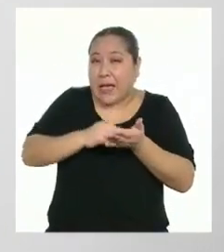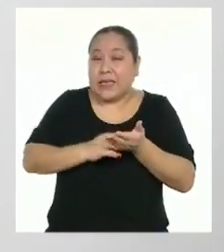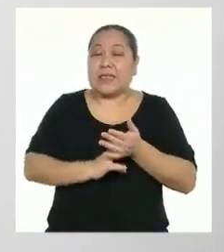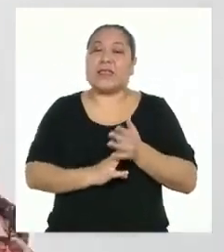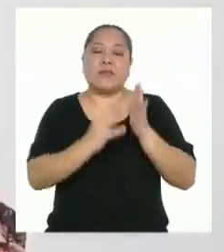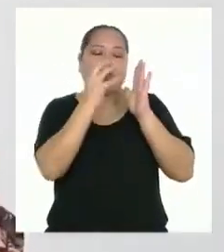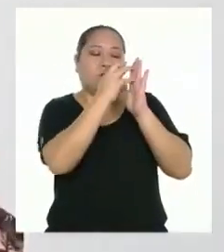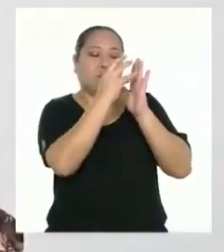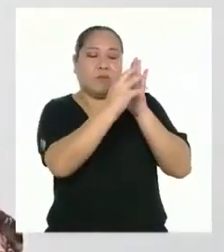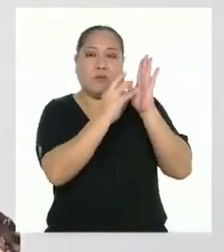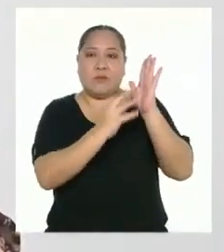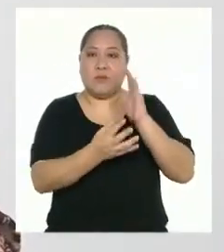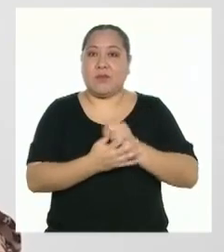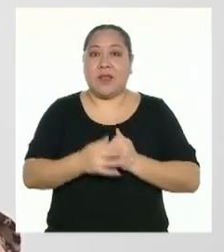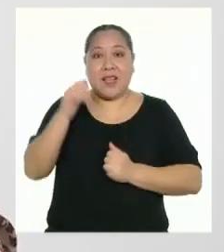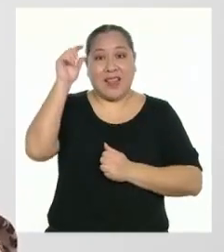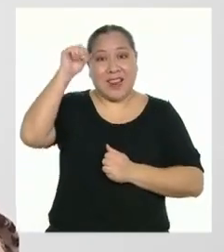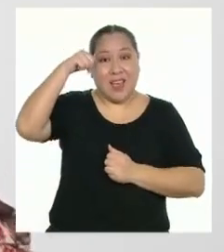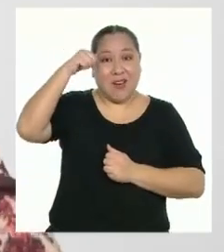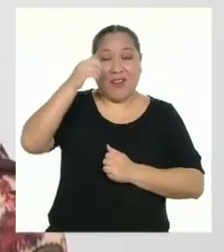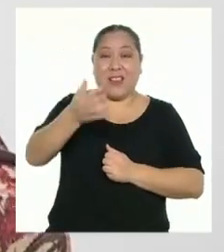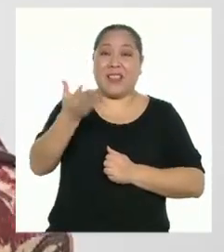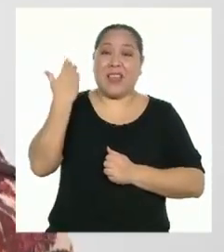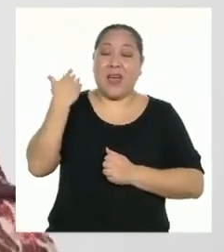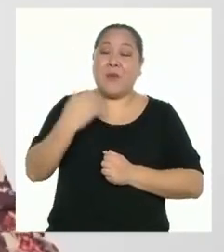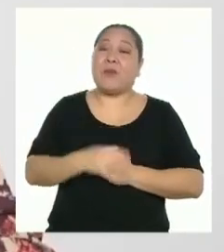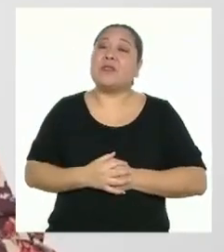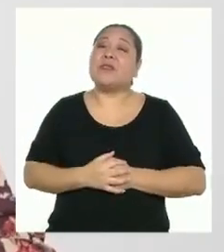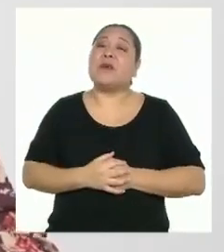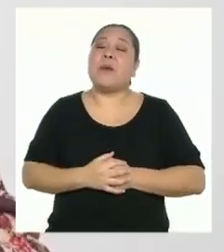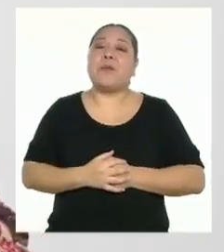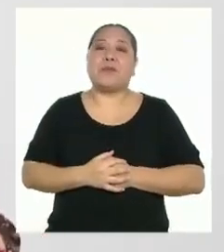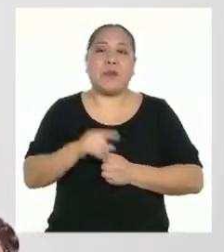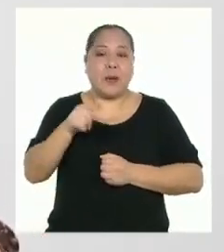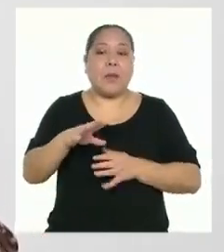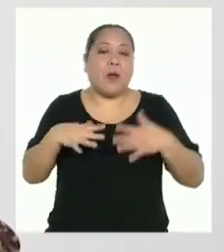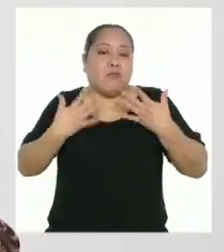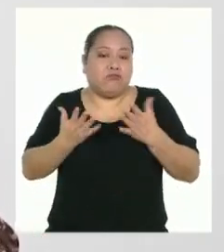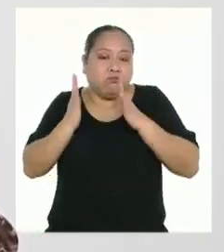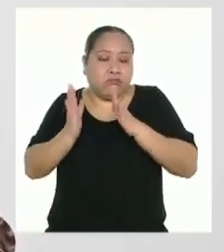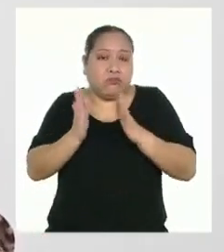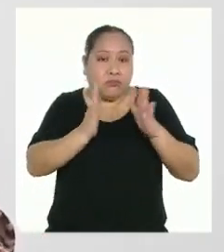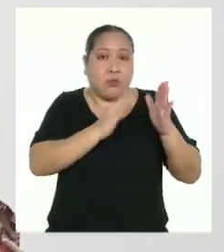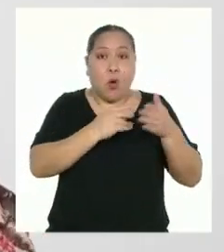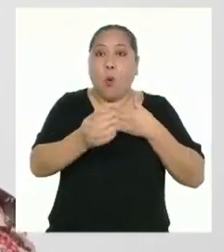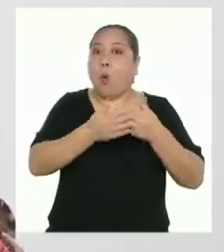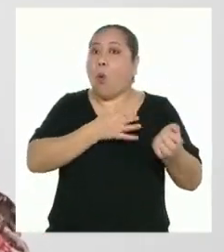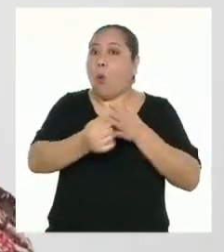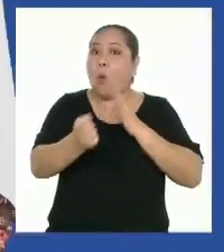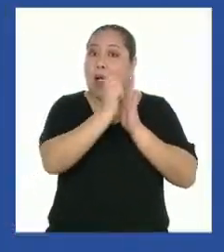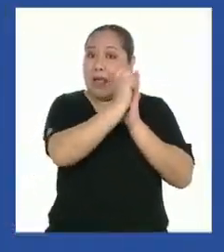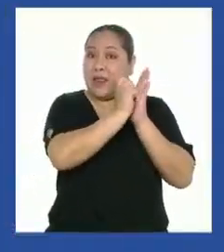figurativa. Recordemos que para poder elaborar cualquier tipo de texto tenemos que